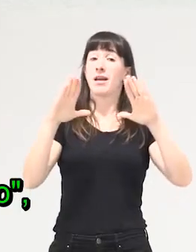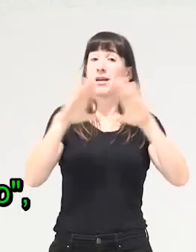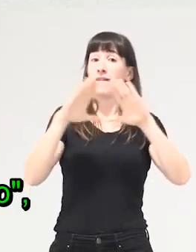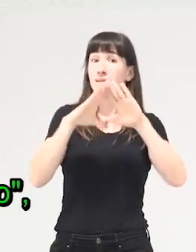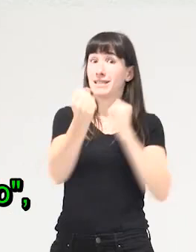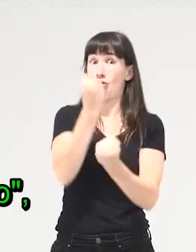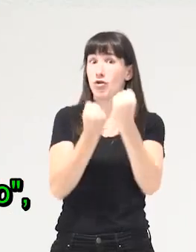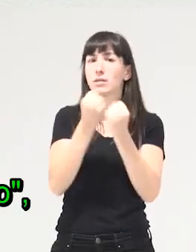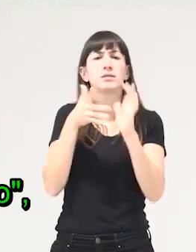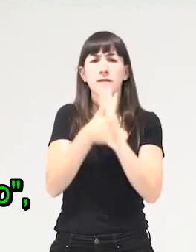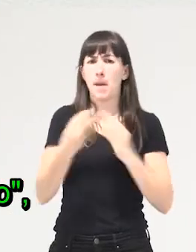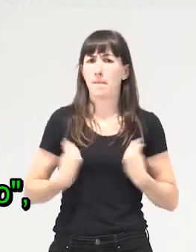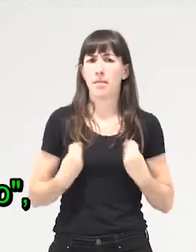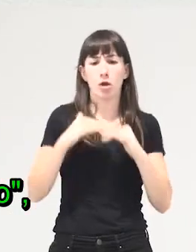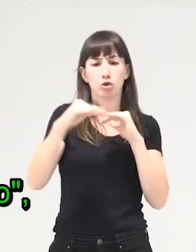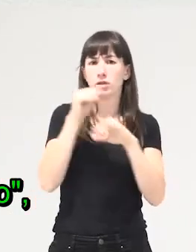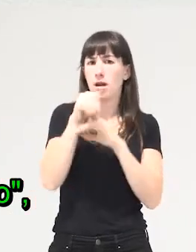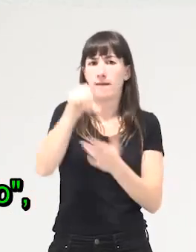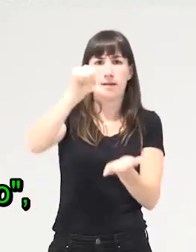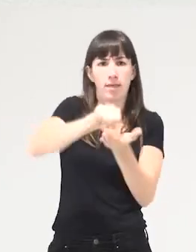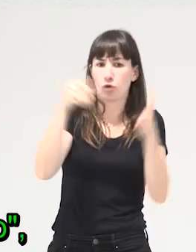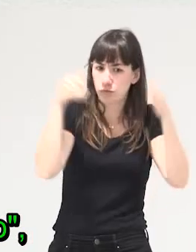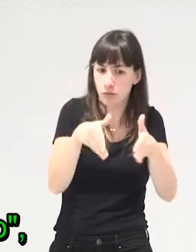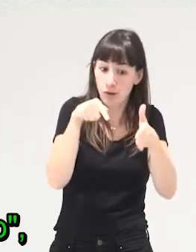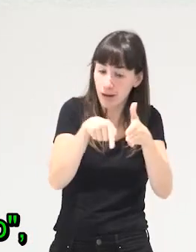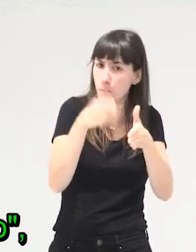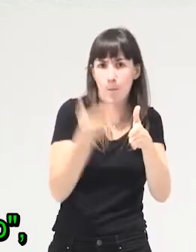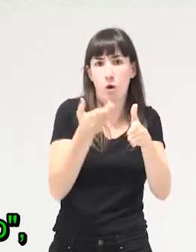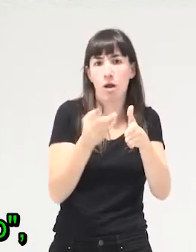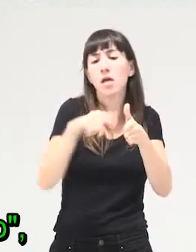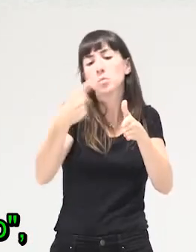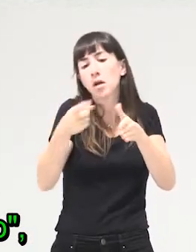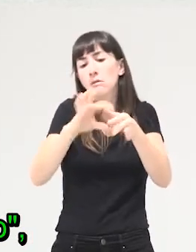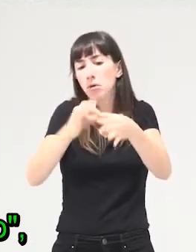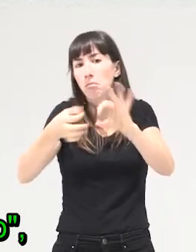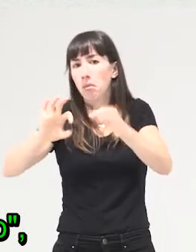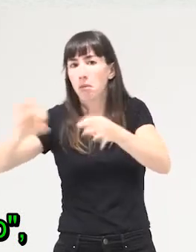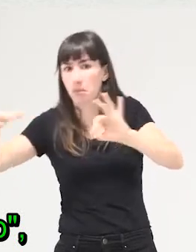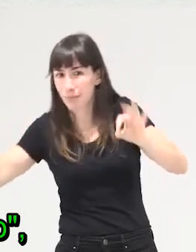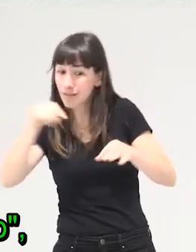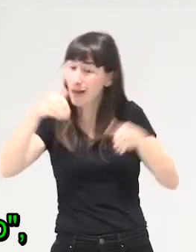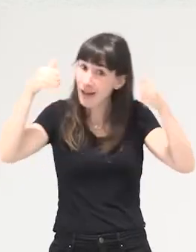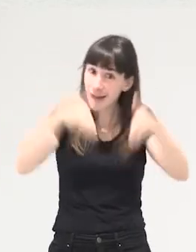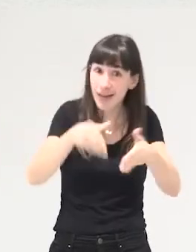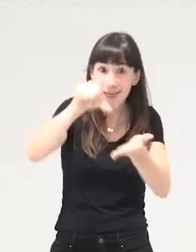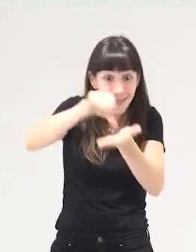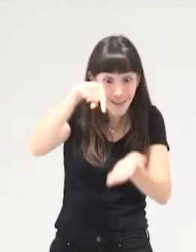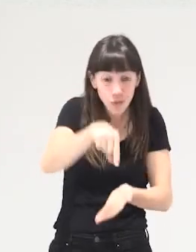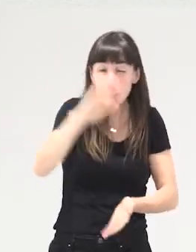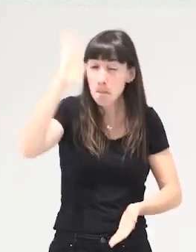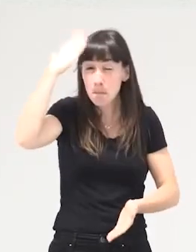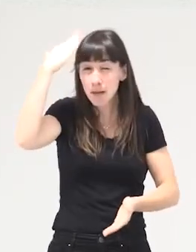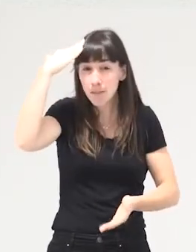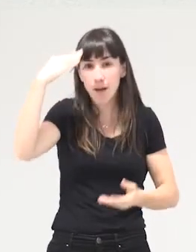de la vida en el centro y desde ahí replantearlo todo. Entonces, poner la sostenibilidad de la vida en el centro, este discurso